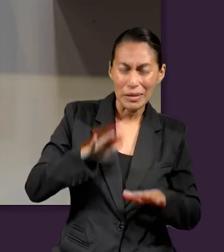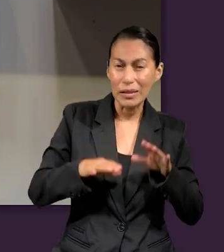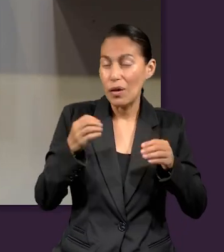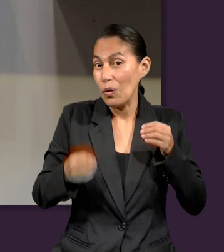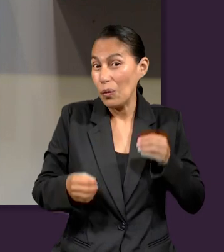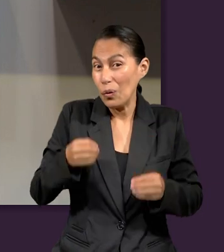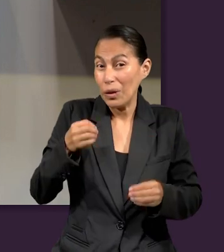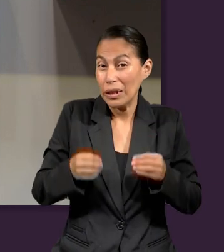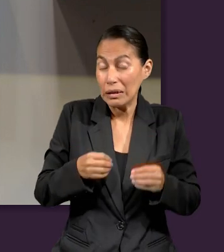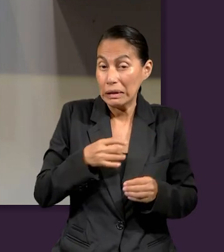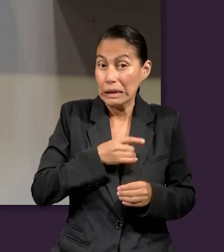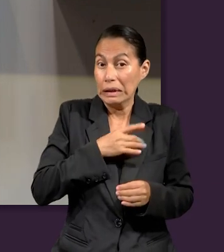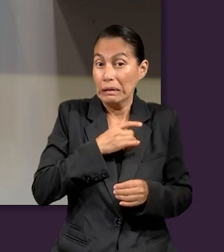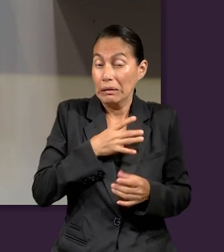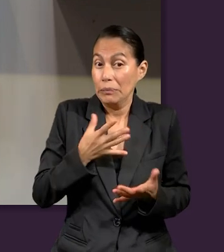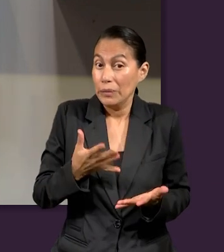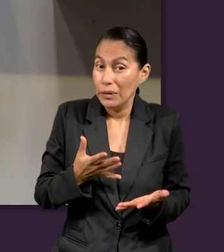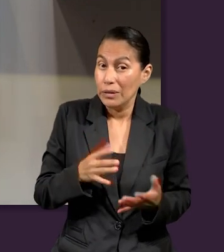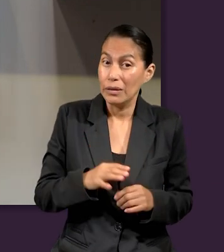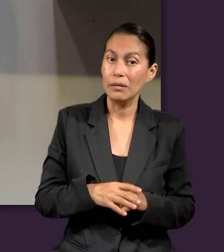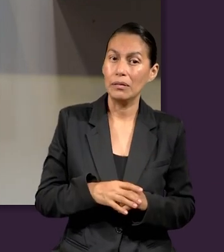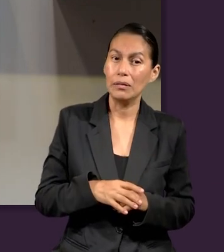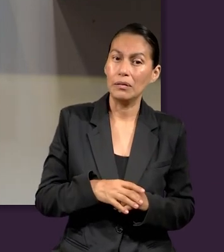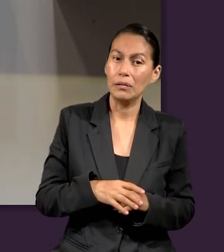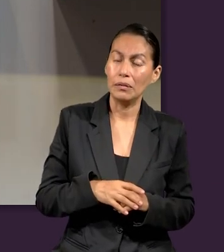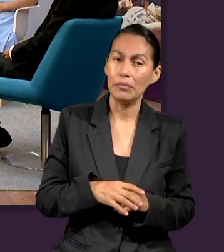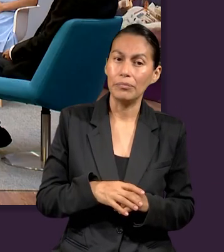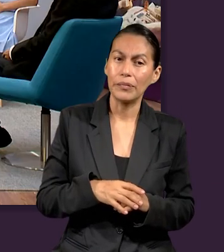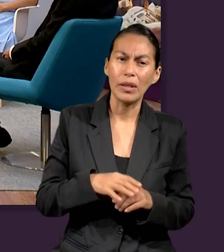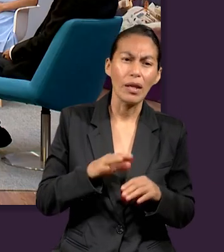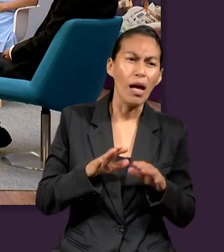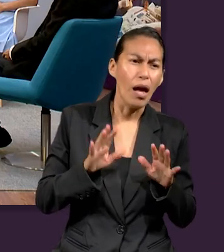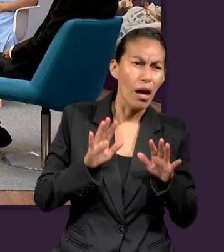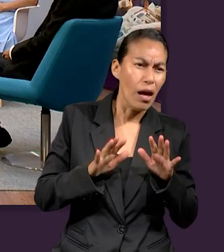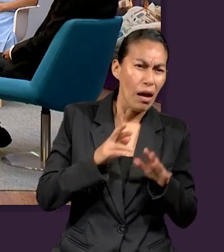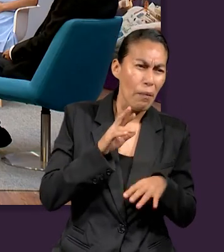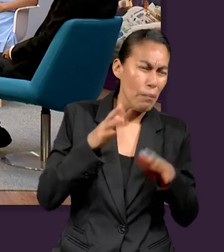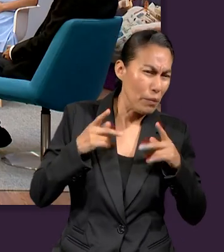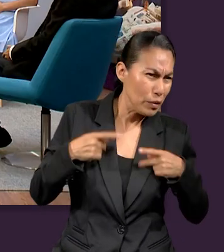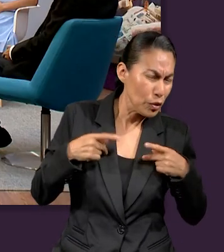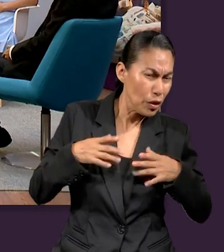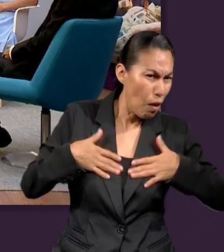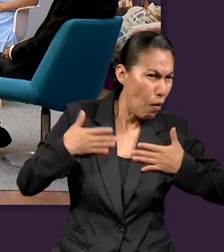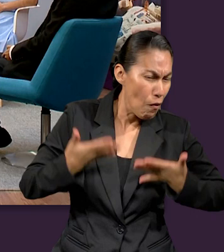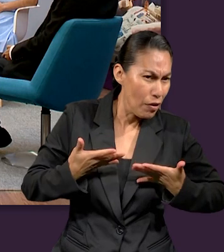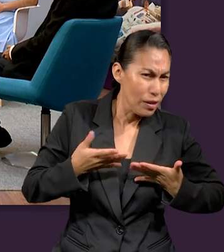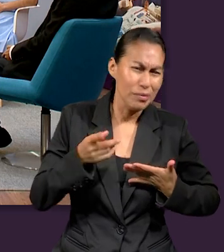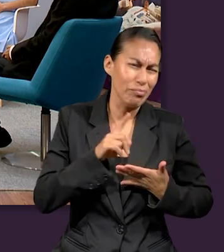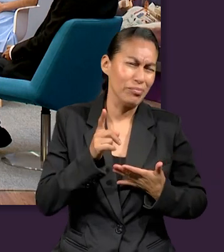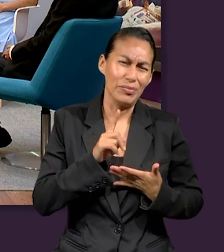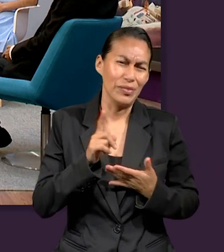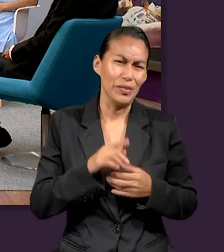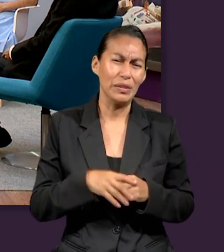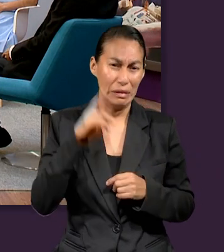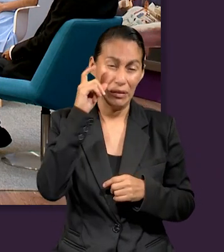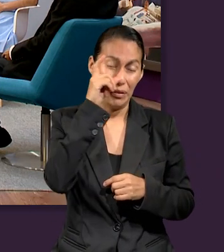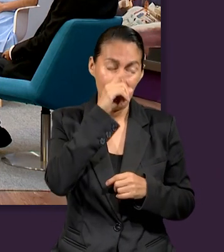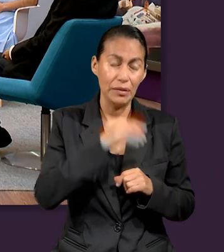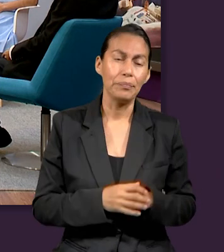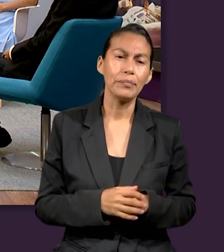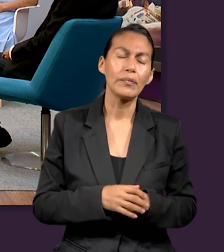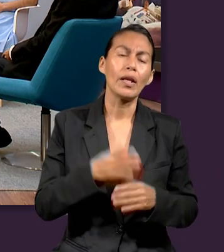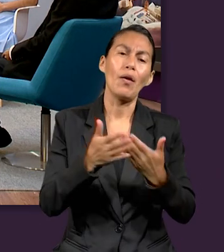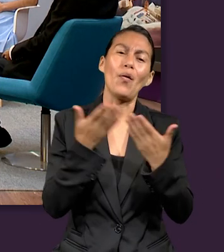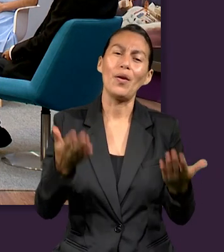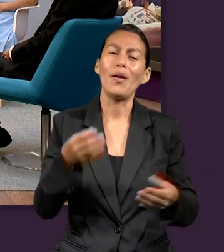a veces nos trae algunos sentimientos de temor. Es raro que le dé a mucha gente confianza en los juicios, sin embargo,